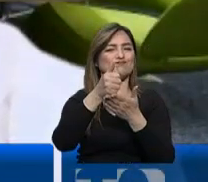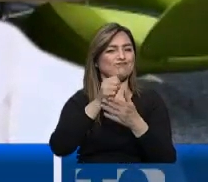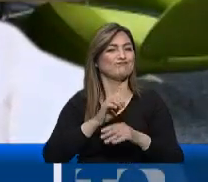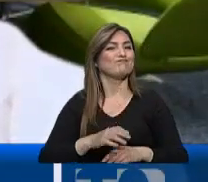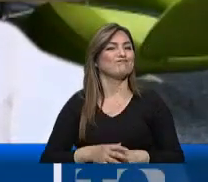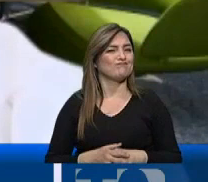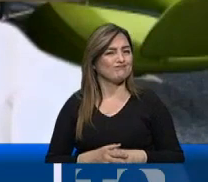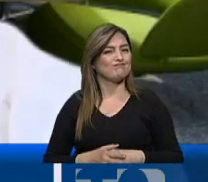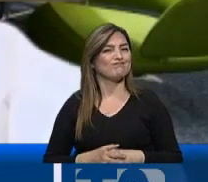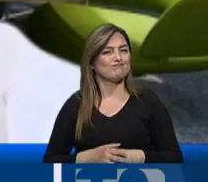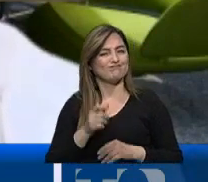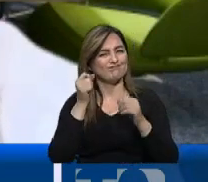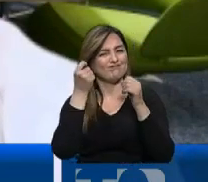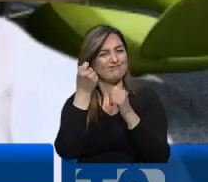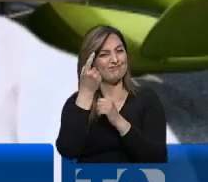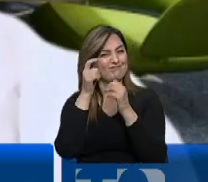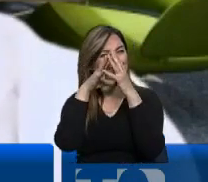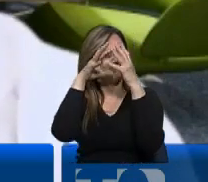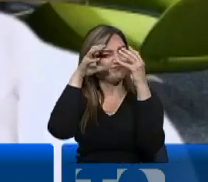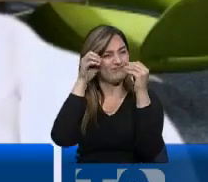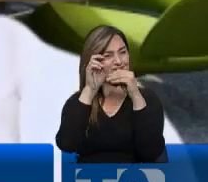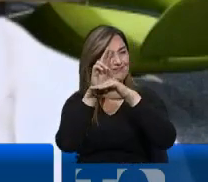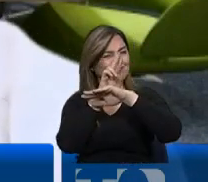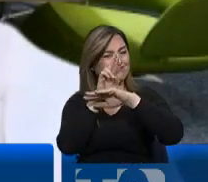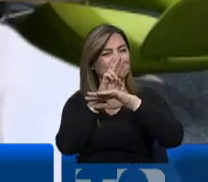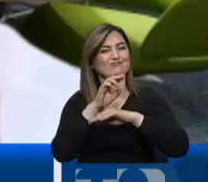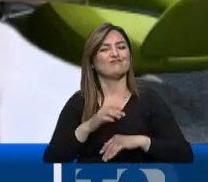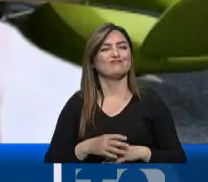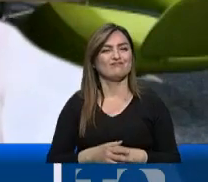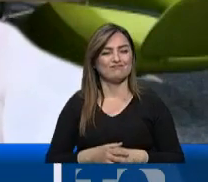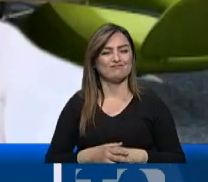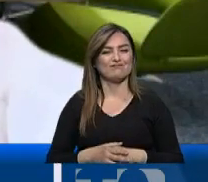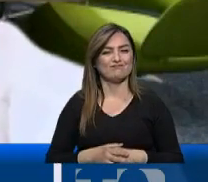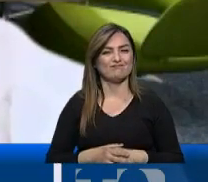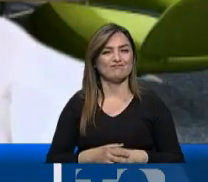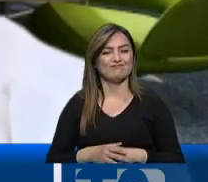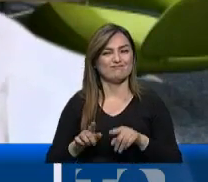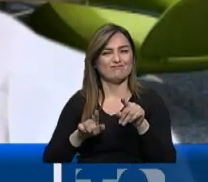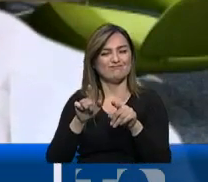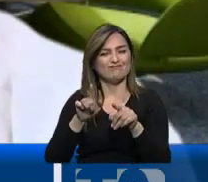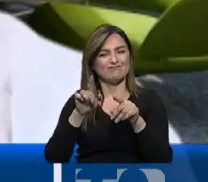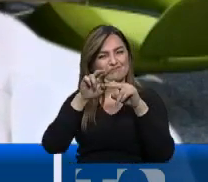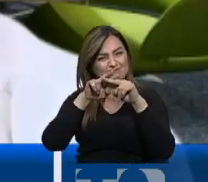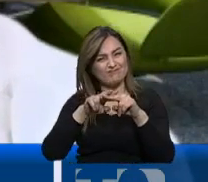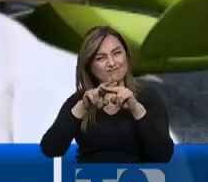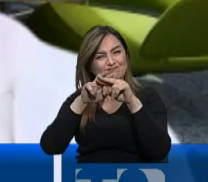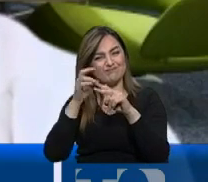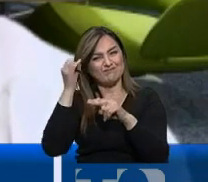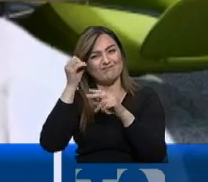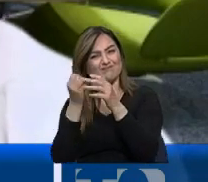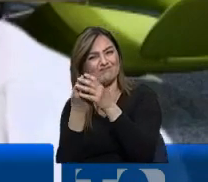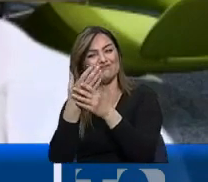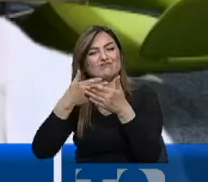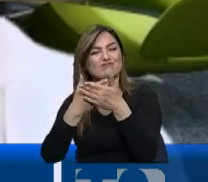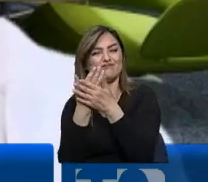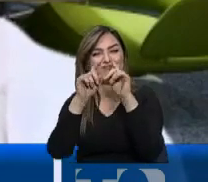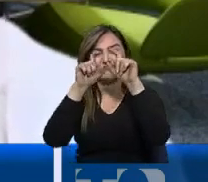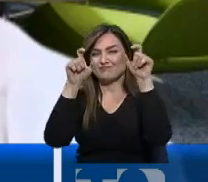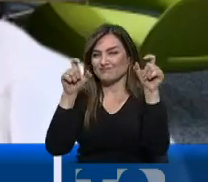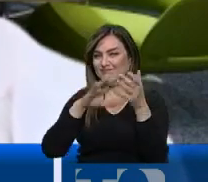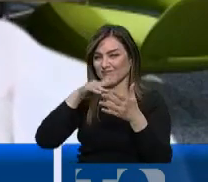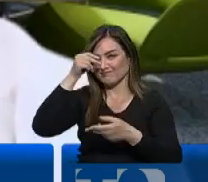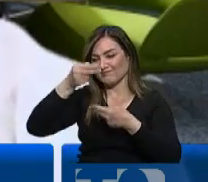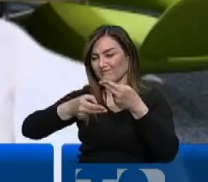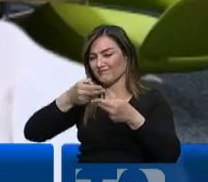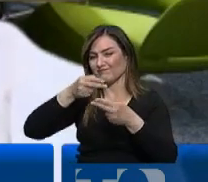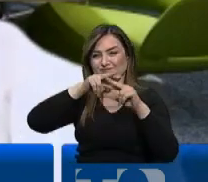bien, hay que saber utilizarlo, revisen las AS, los que van a arrancar la creación de su empresa, los emprendedores